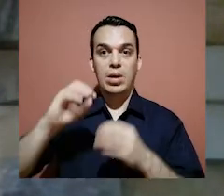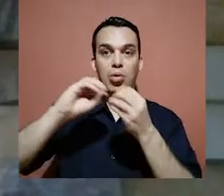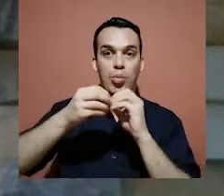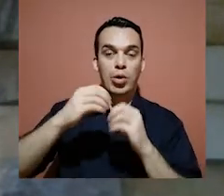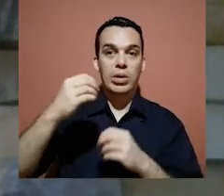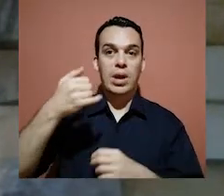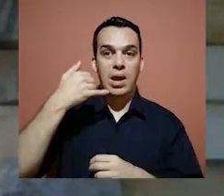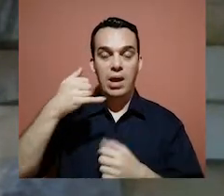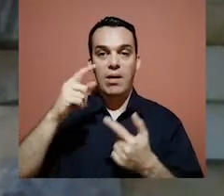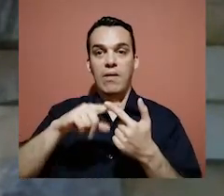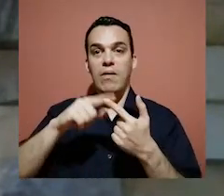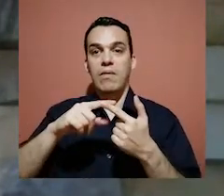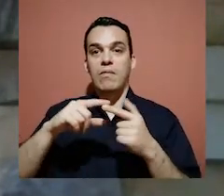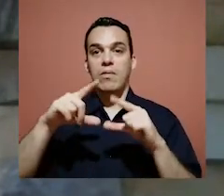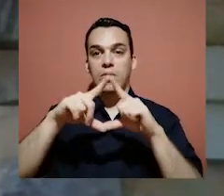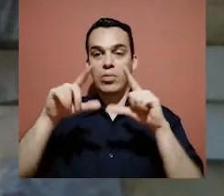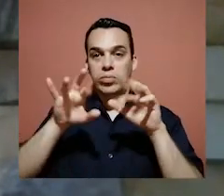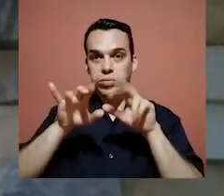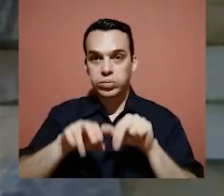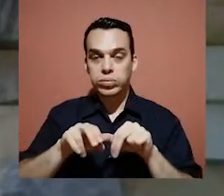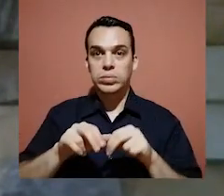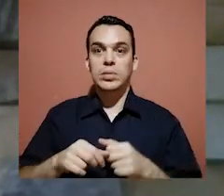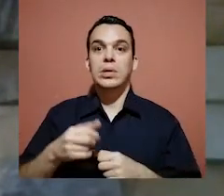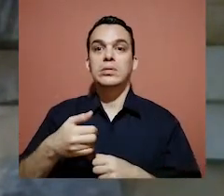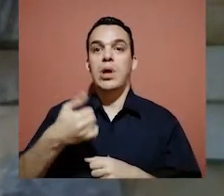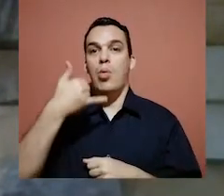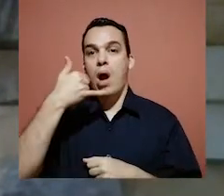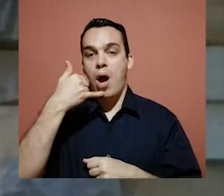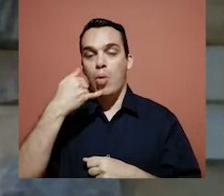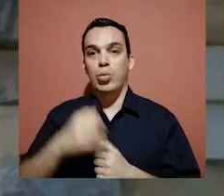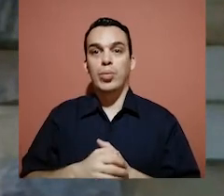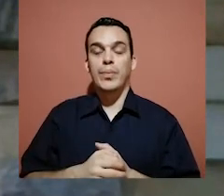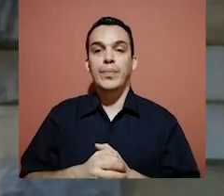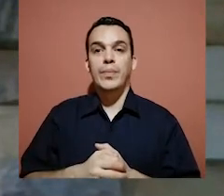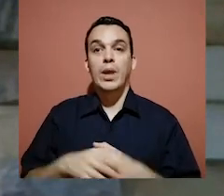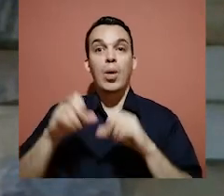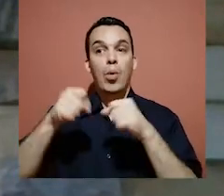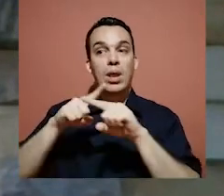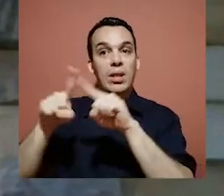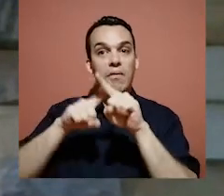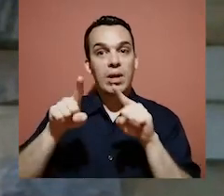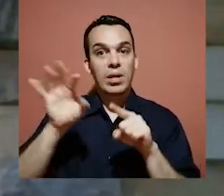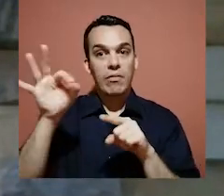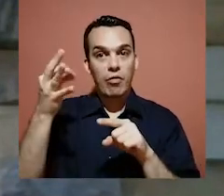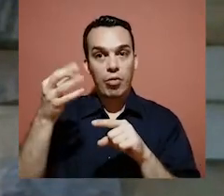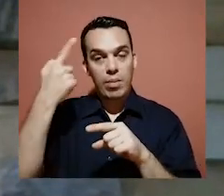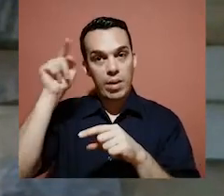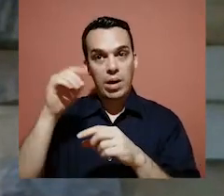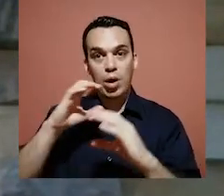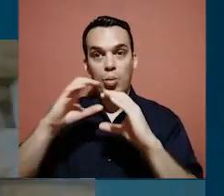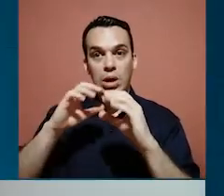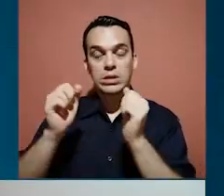teléfono, correo electrónico, sitio web, hasta pueden enviar un audio. Entonces, hay muchas formas de que se puedan comunicar con la